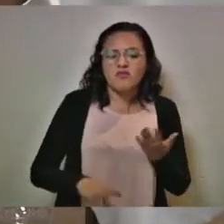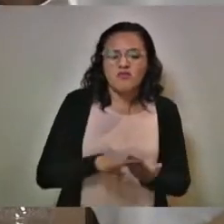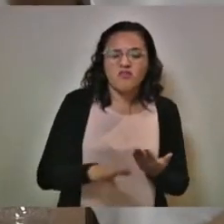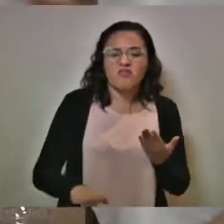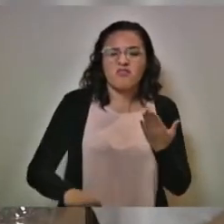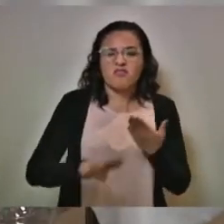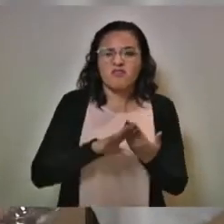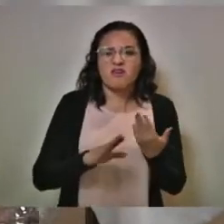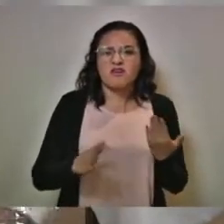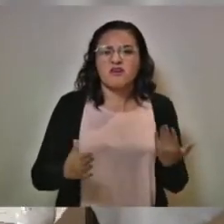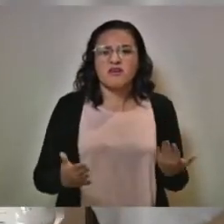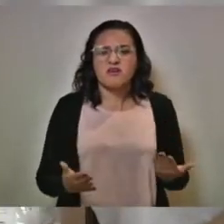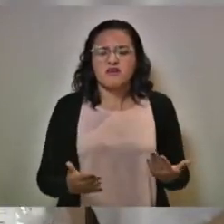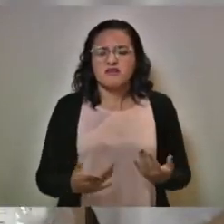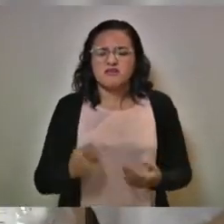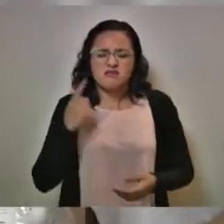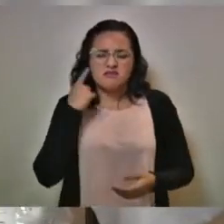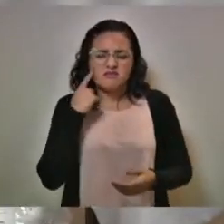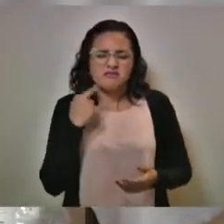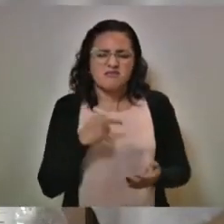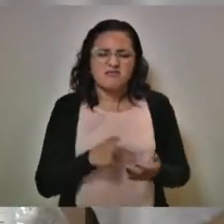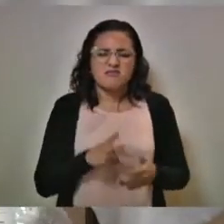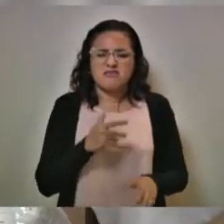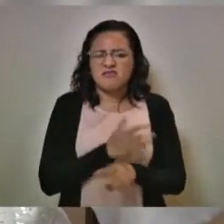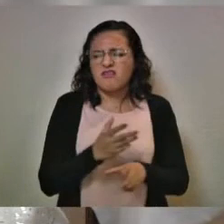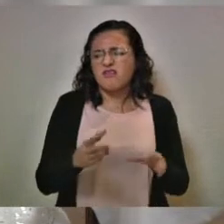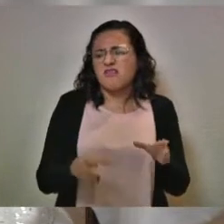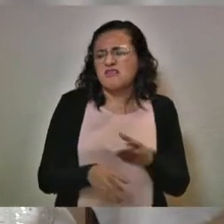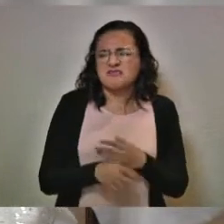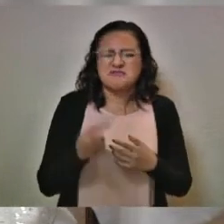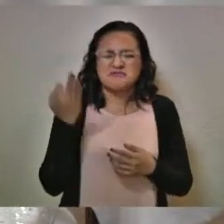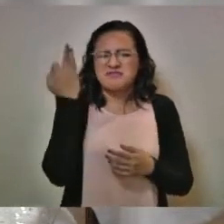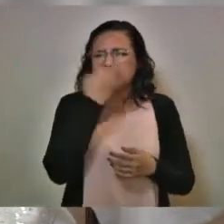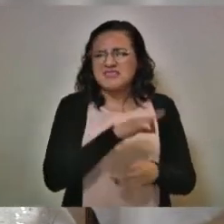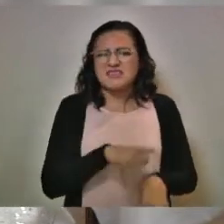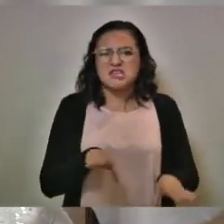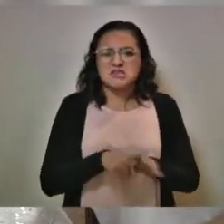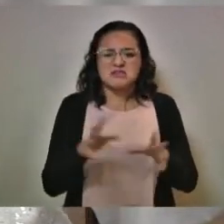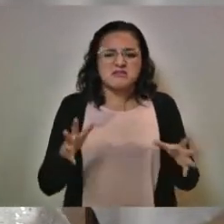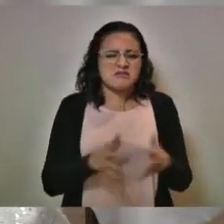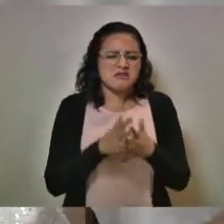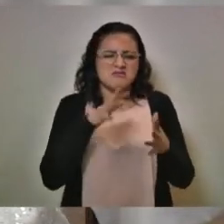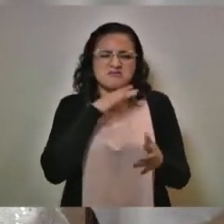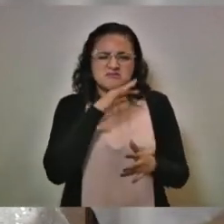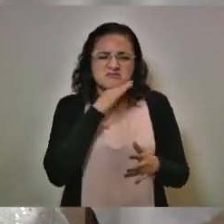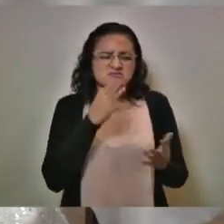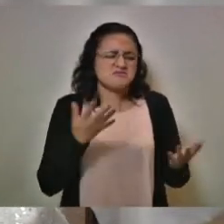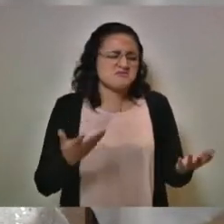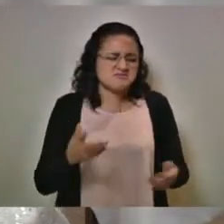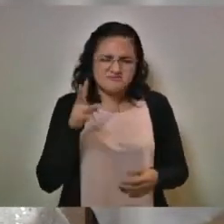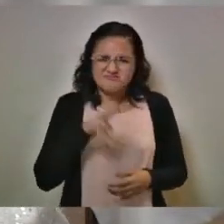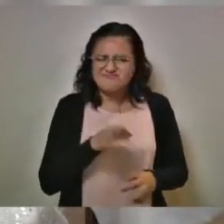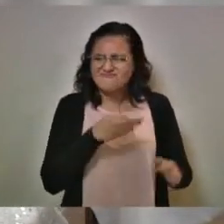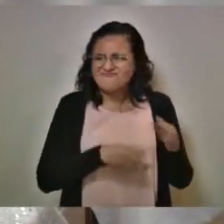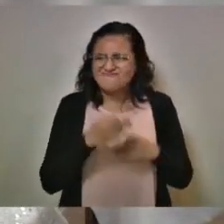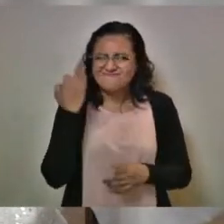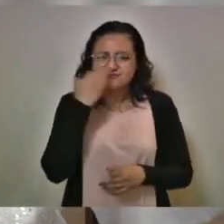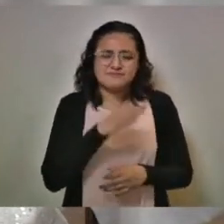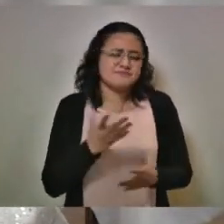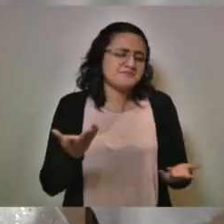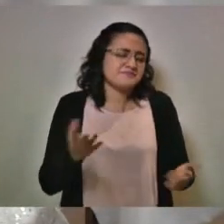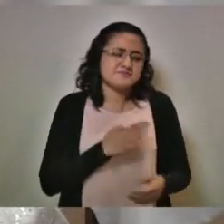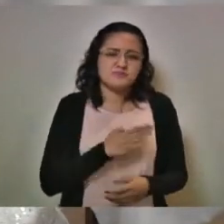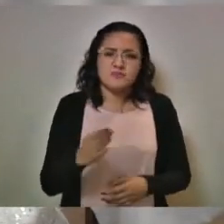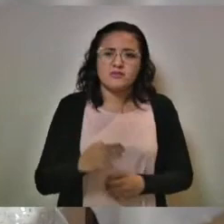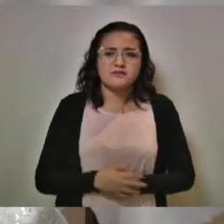condiciones de guerra sucia, de falsedad. Y bueno,